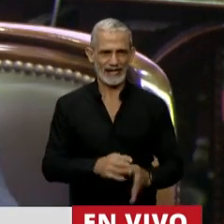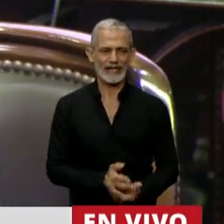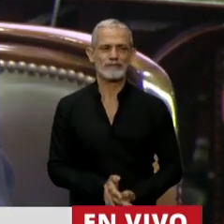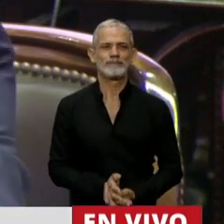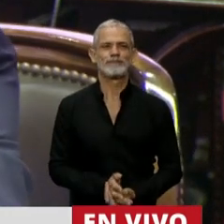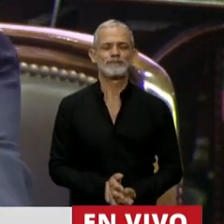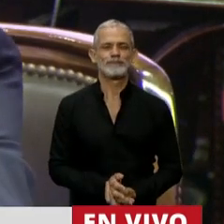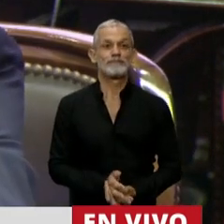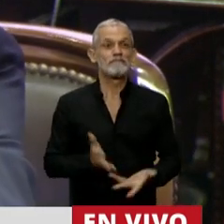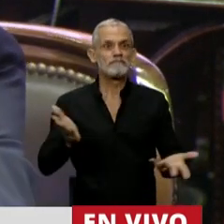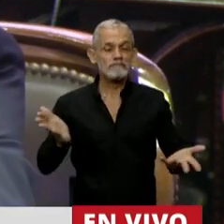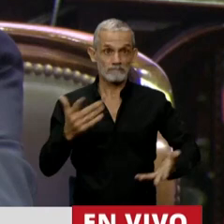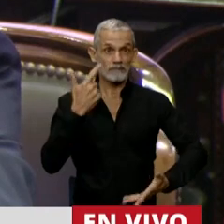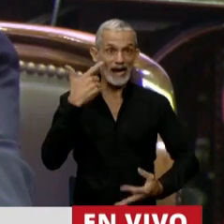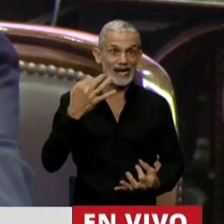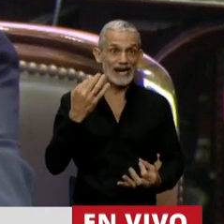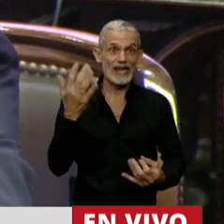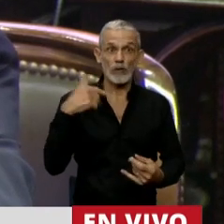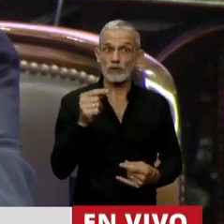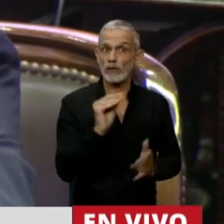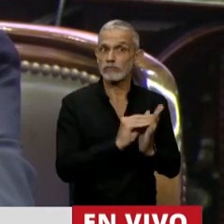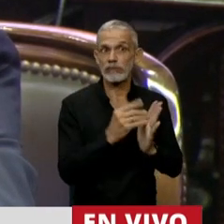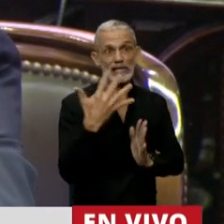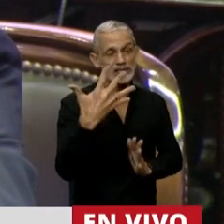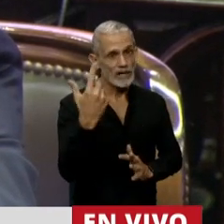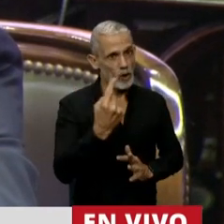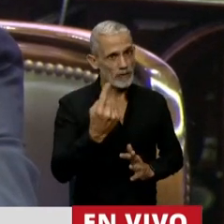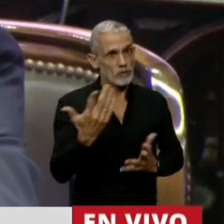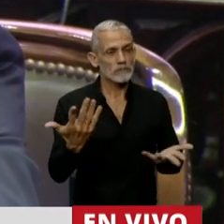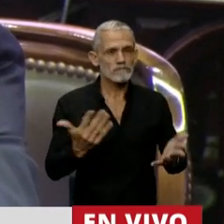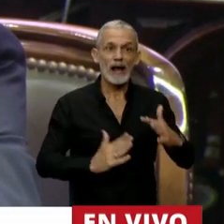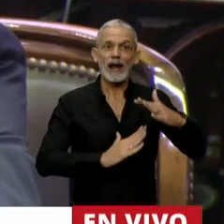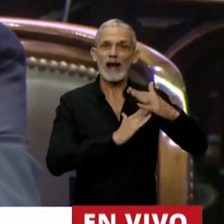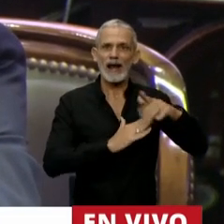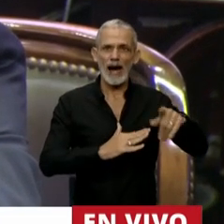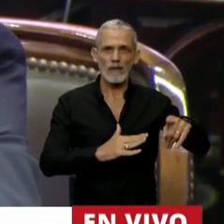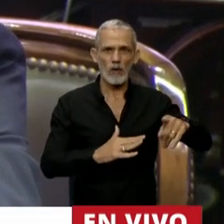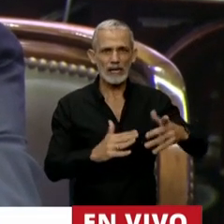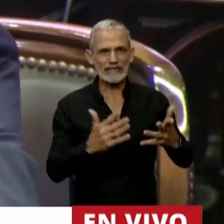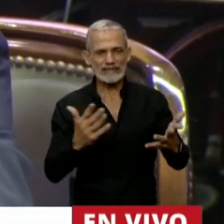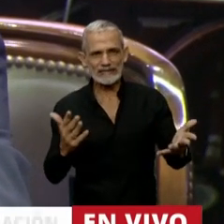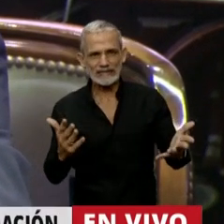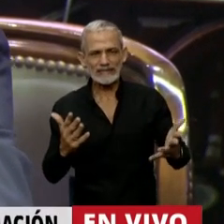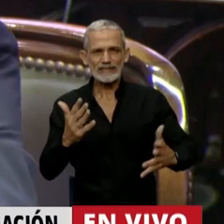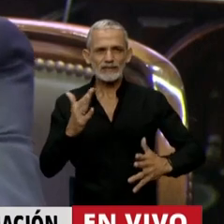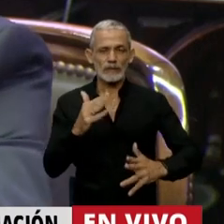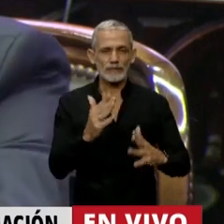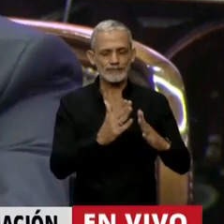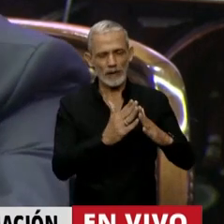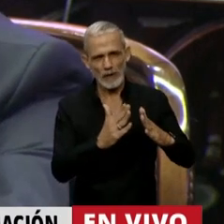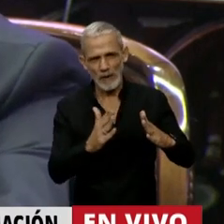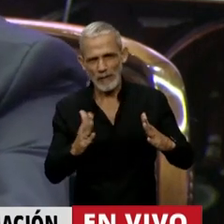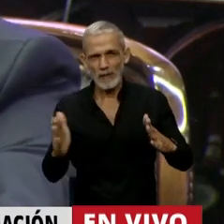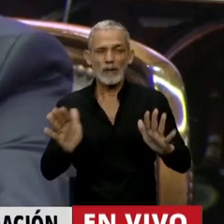presidente. Sí, en realidad habían puesto 5 minutos en la labor parlamentaria, por eso tiene alguna licencia,